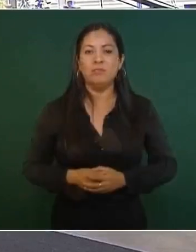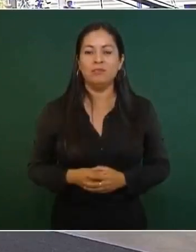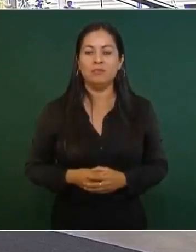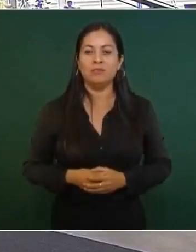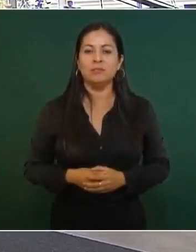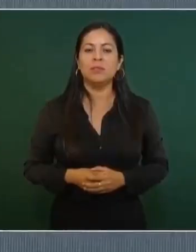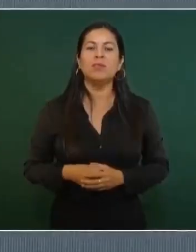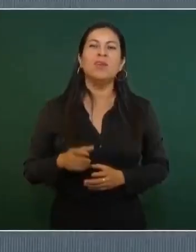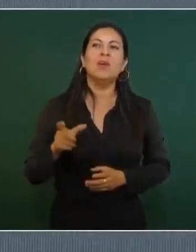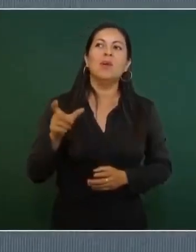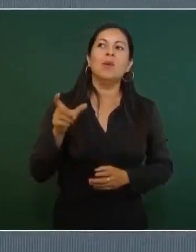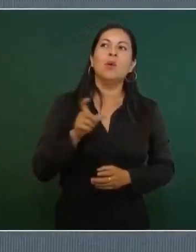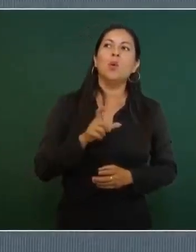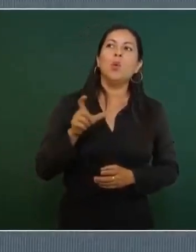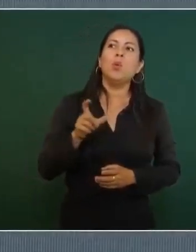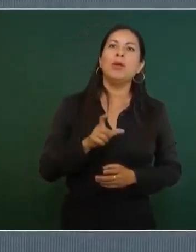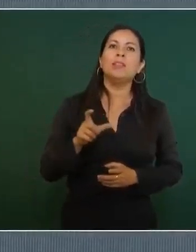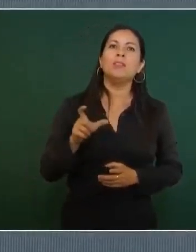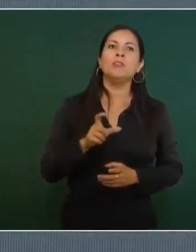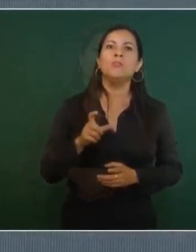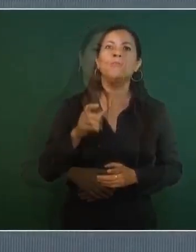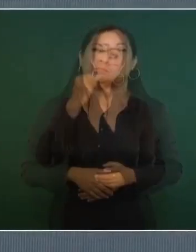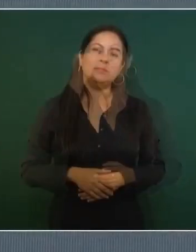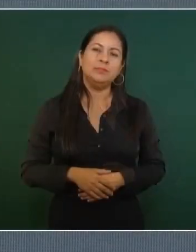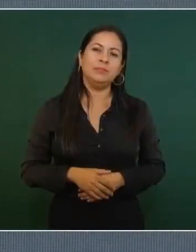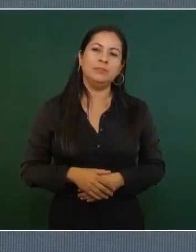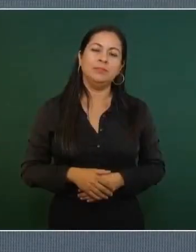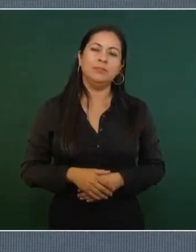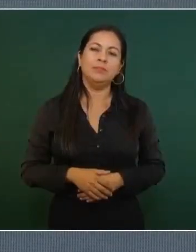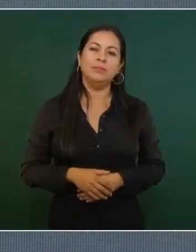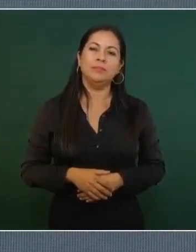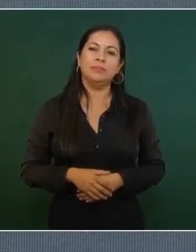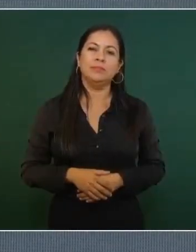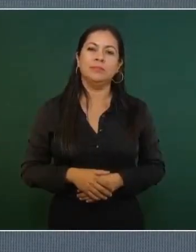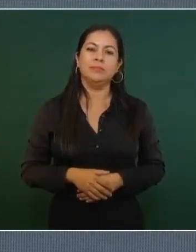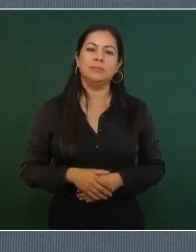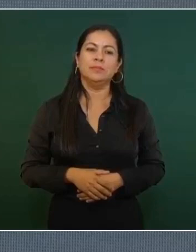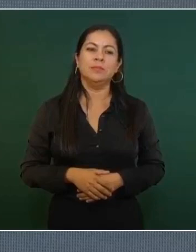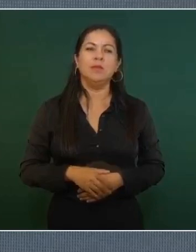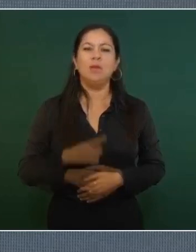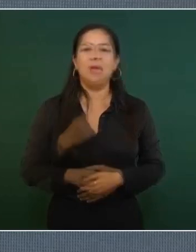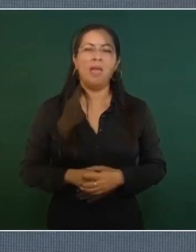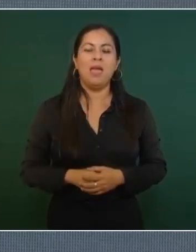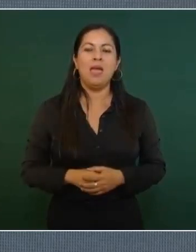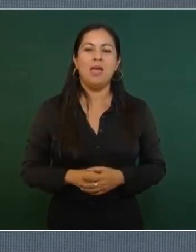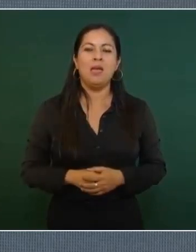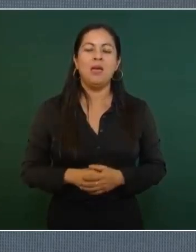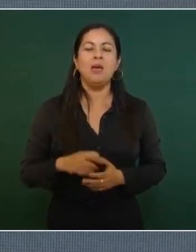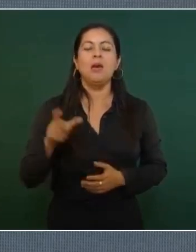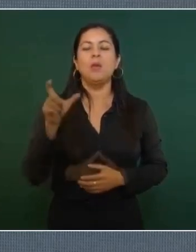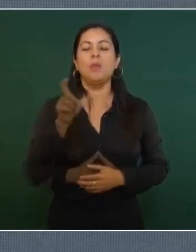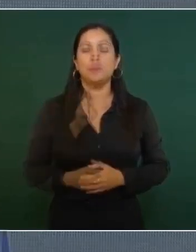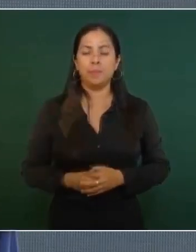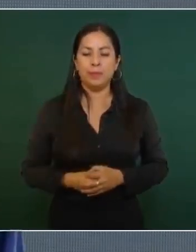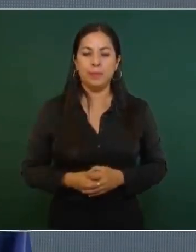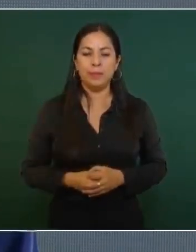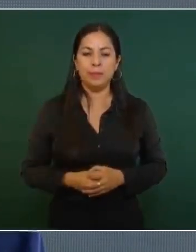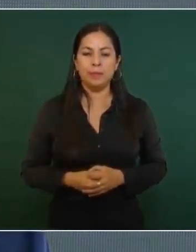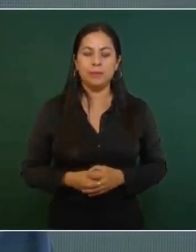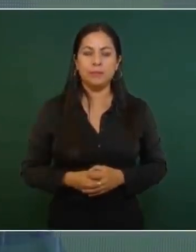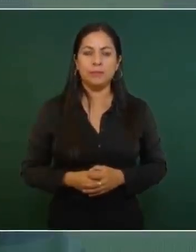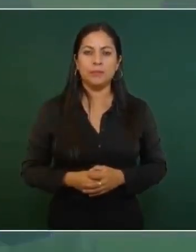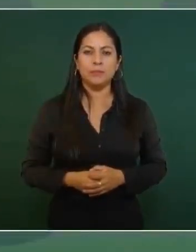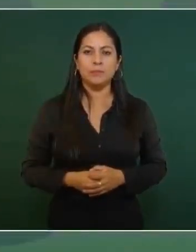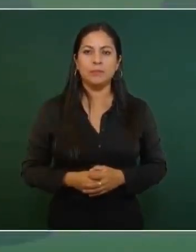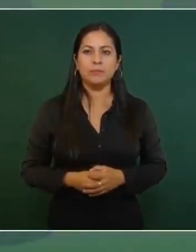cuando hay por delante un ideal, un programa, cuando no